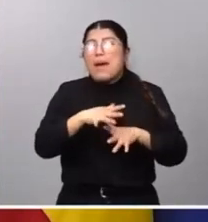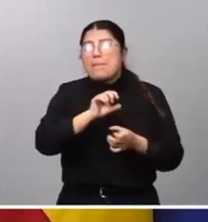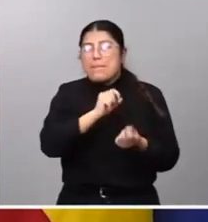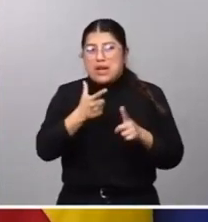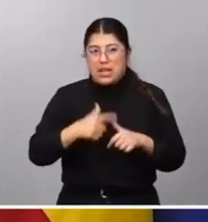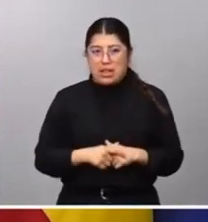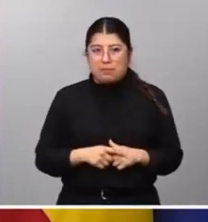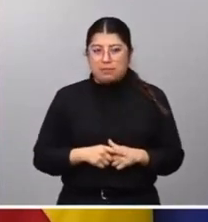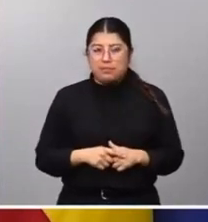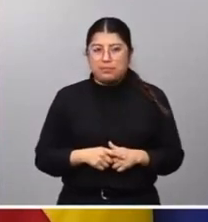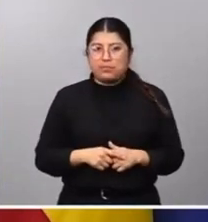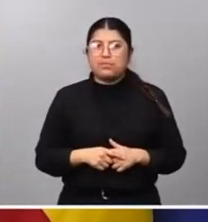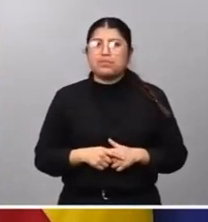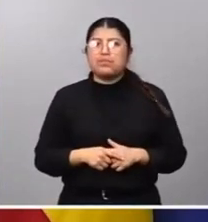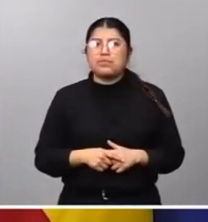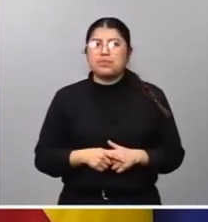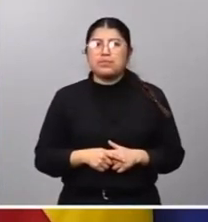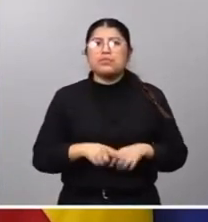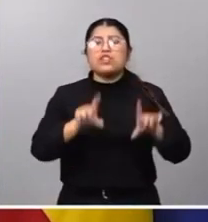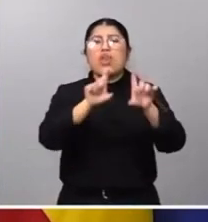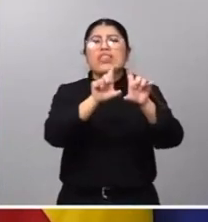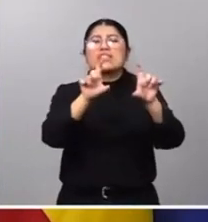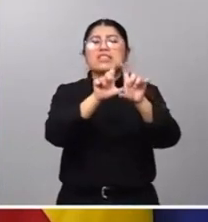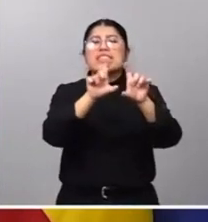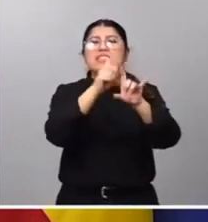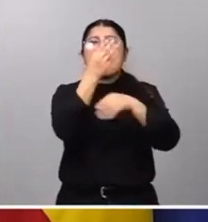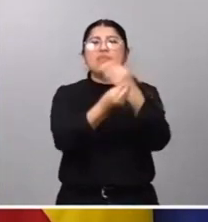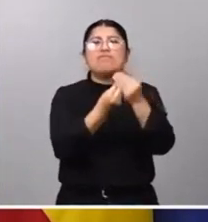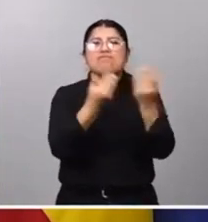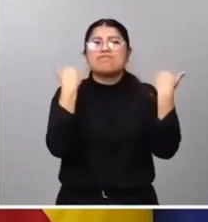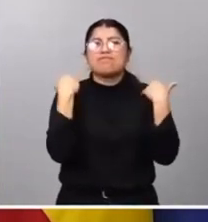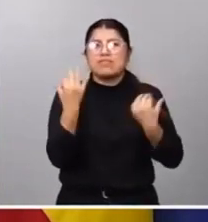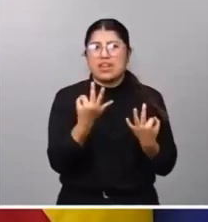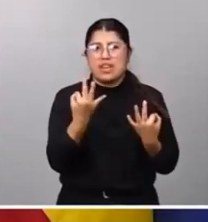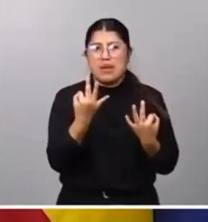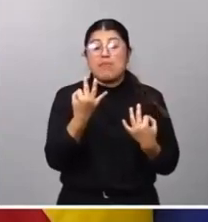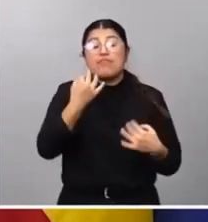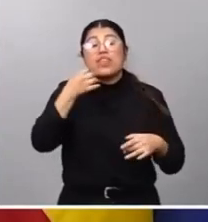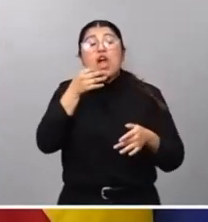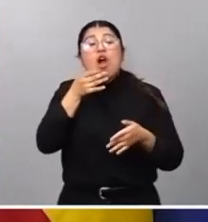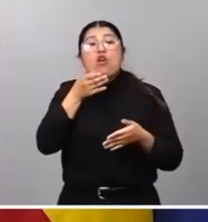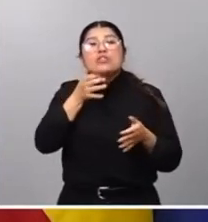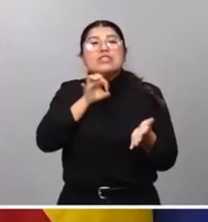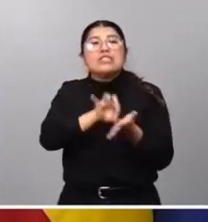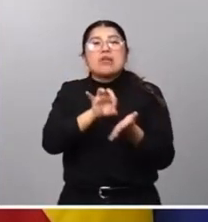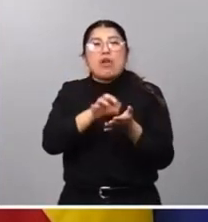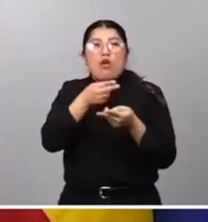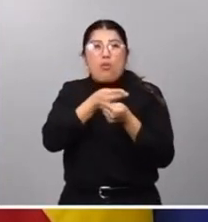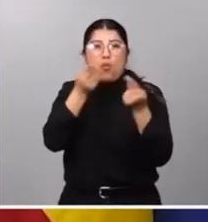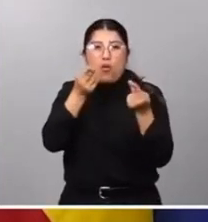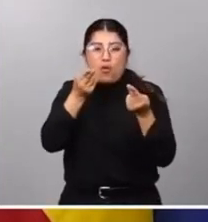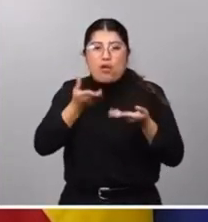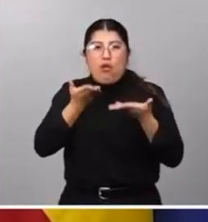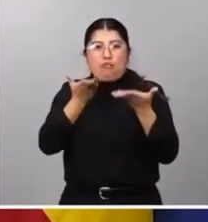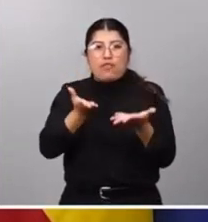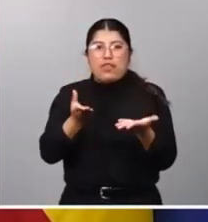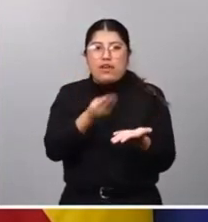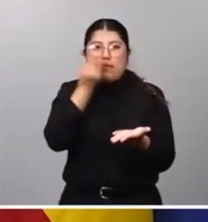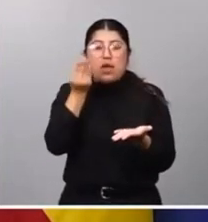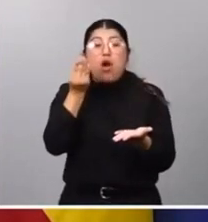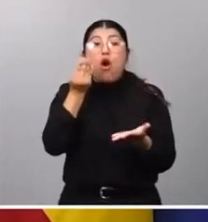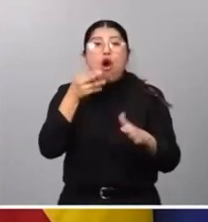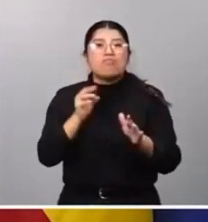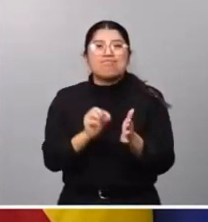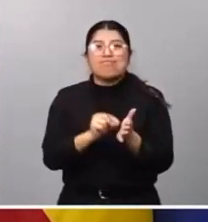¿Qué es lo que va a hacer este organismo? Básicamente, ofrecer un mejor servicio público, más